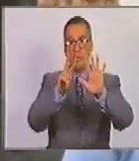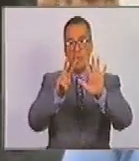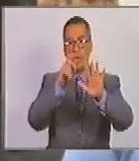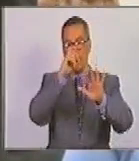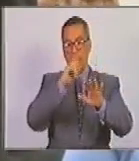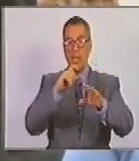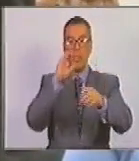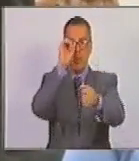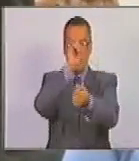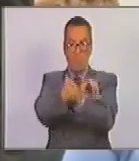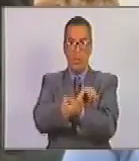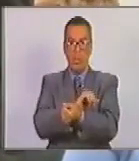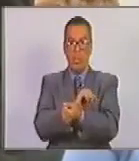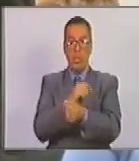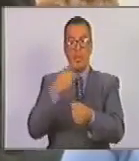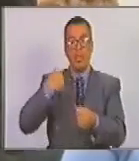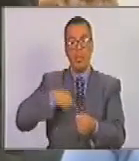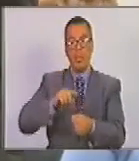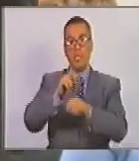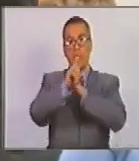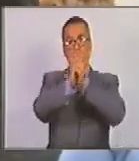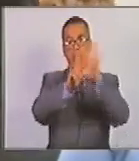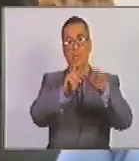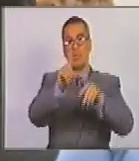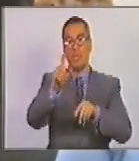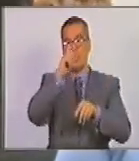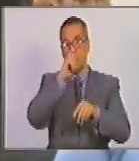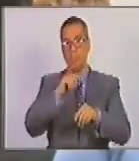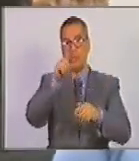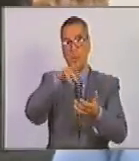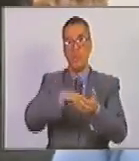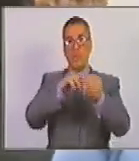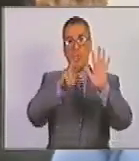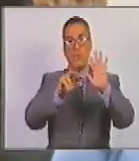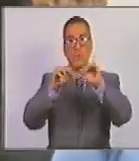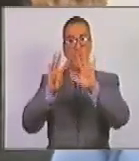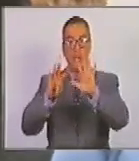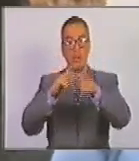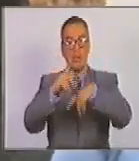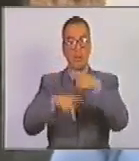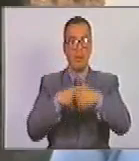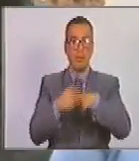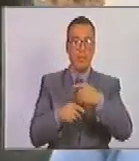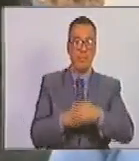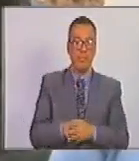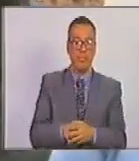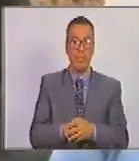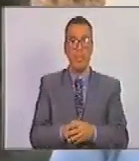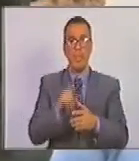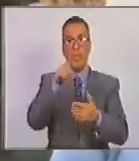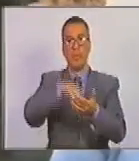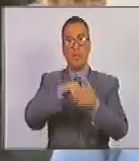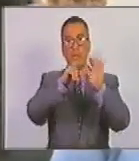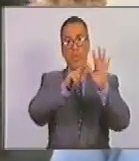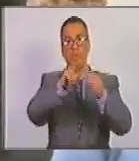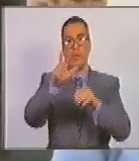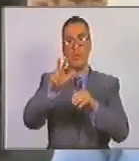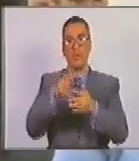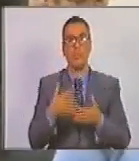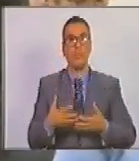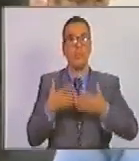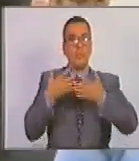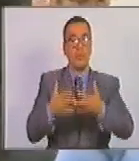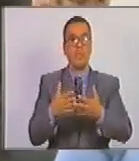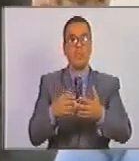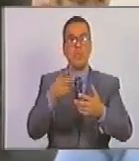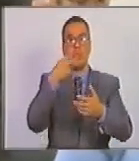liberado a su 71. En el año 89 inicia este proceso. Y en el año 93 le es otorgado el